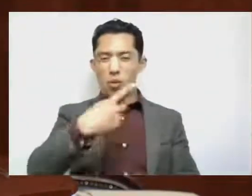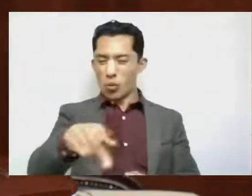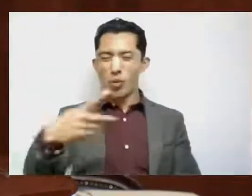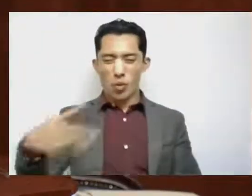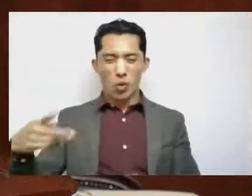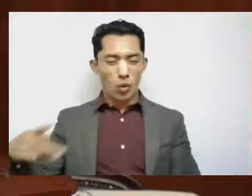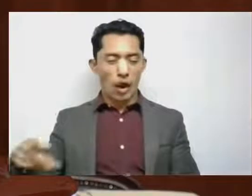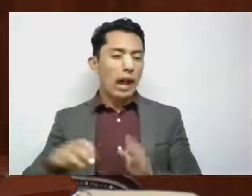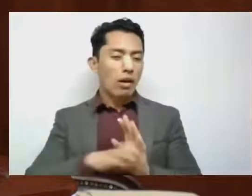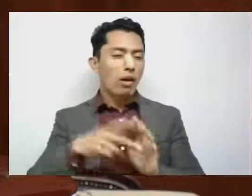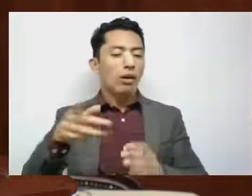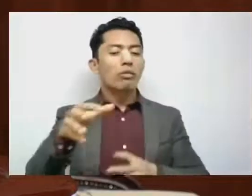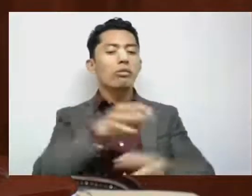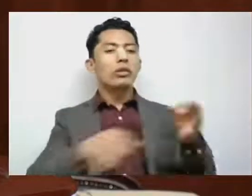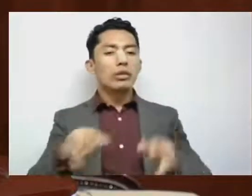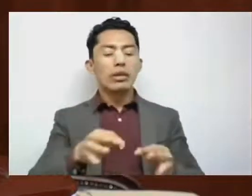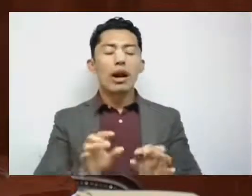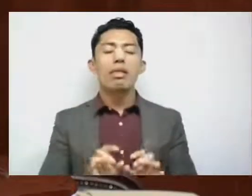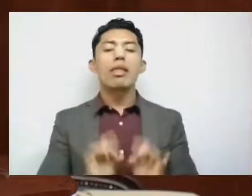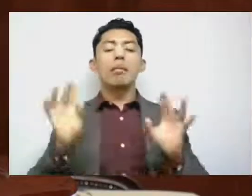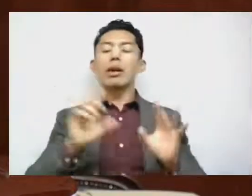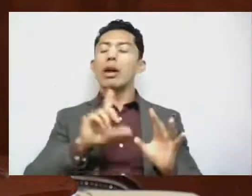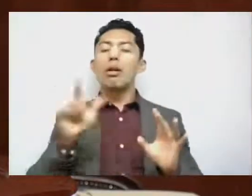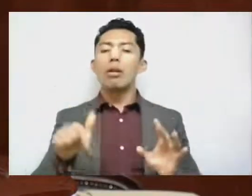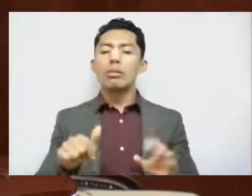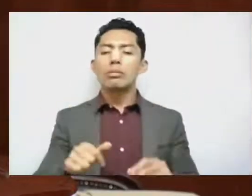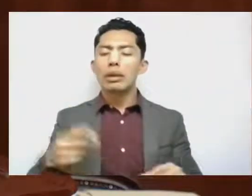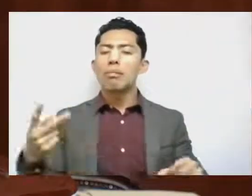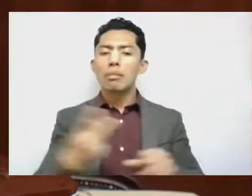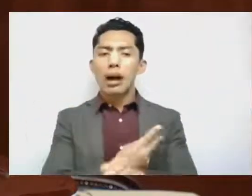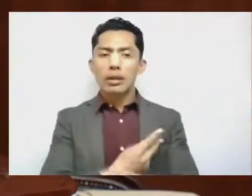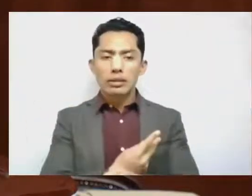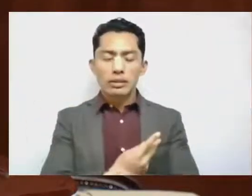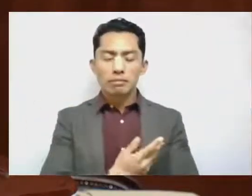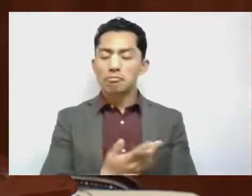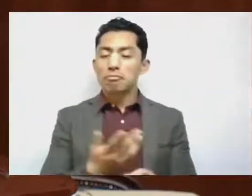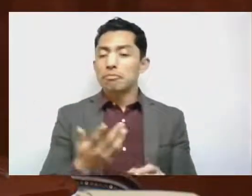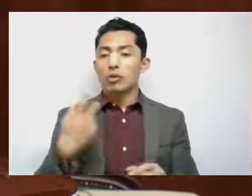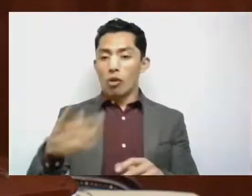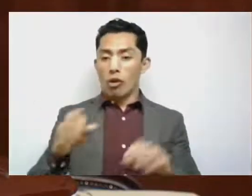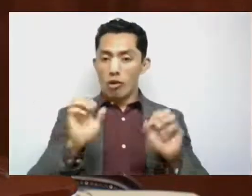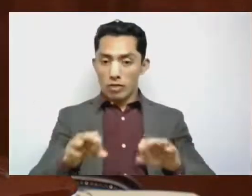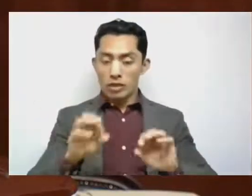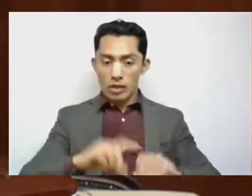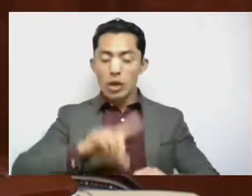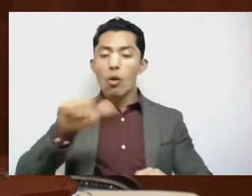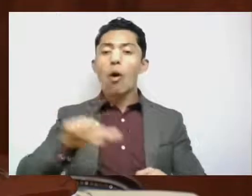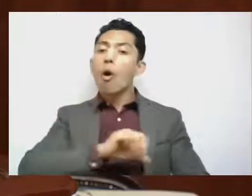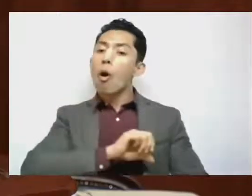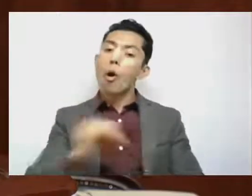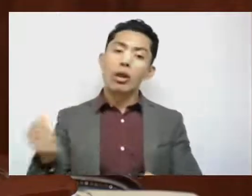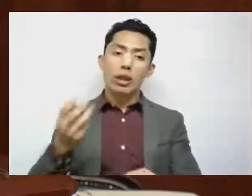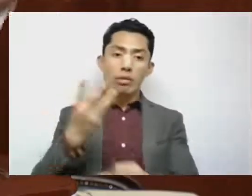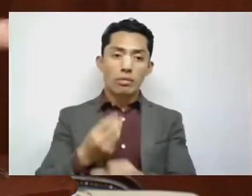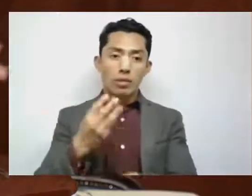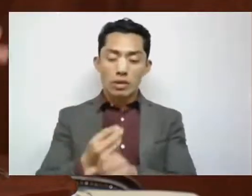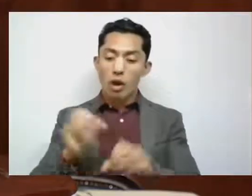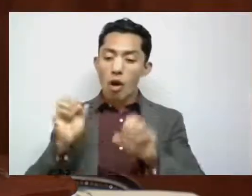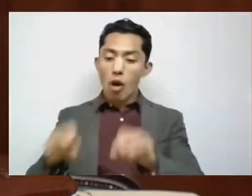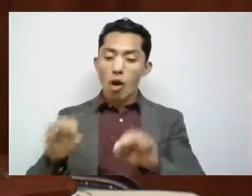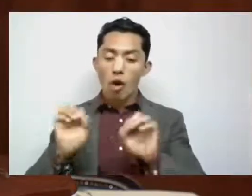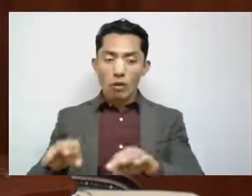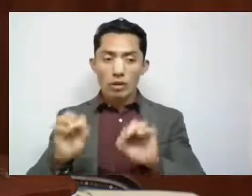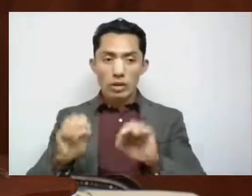y de manera improvisada le monten una oficina, según